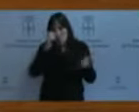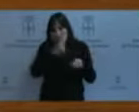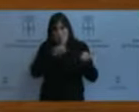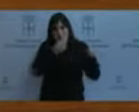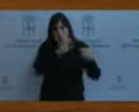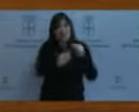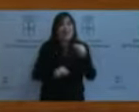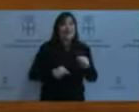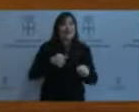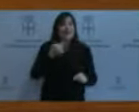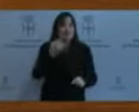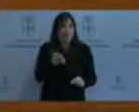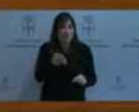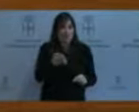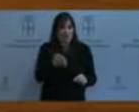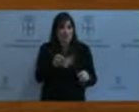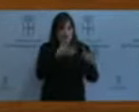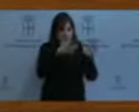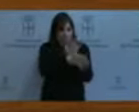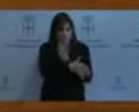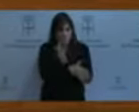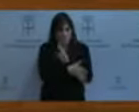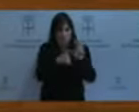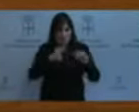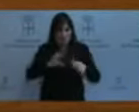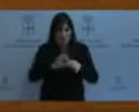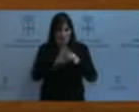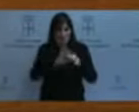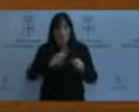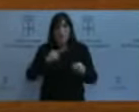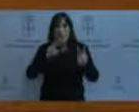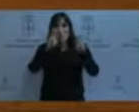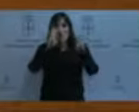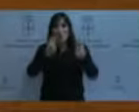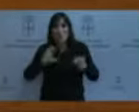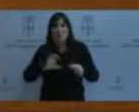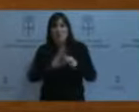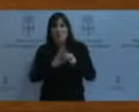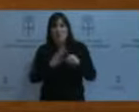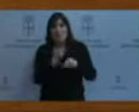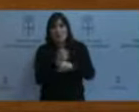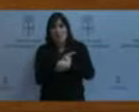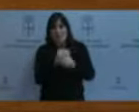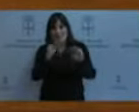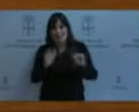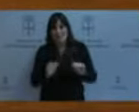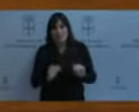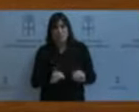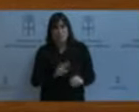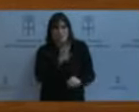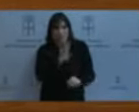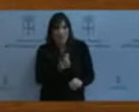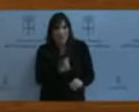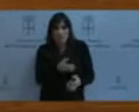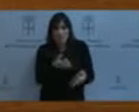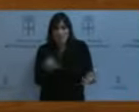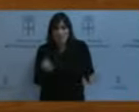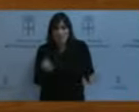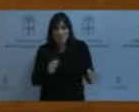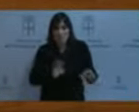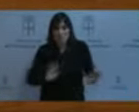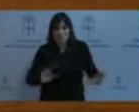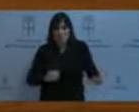primer lugar, respecto al tema de la reducción horaria, pues, mire, amén. Ya está. Lo vamos a apoyar. Nos parece de